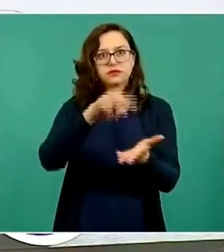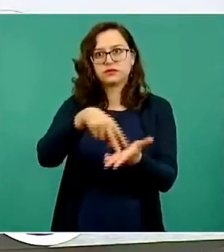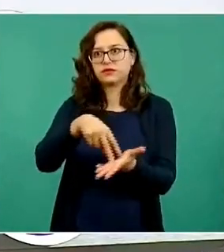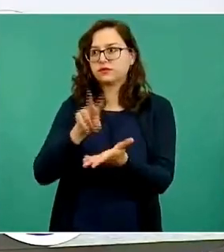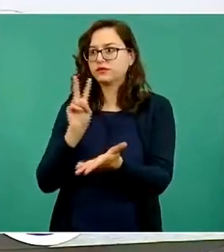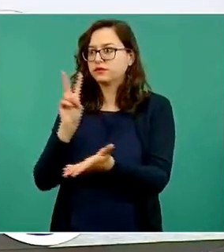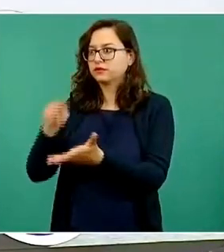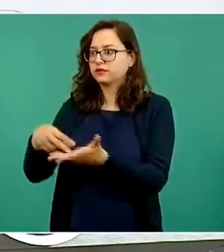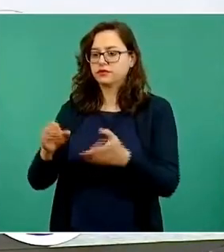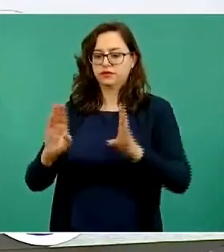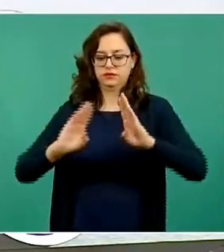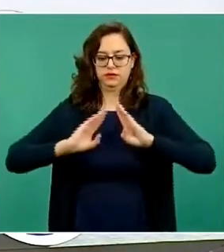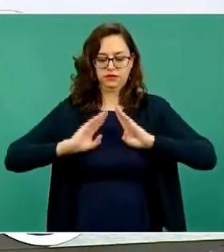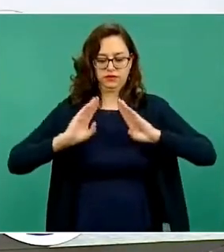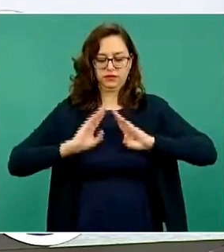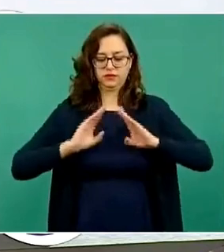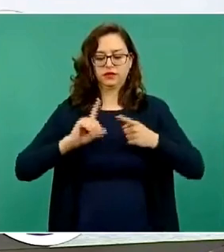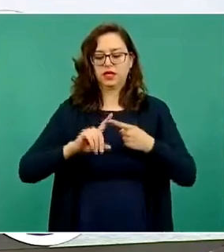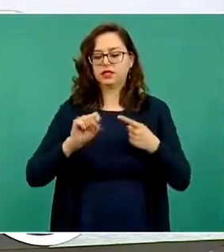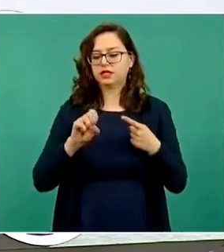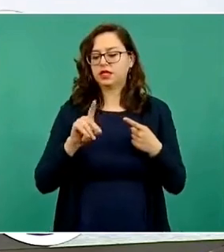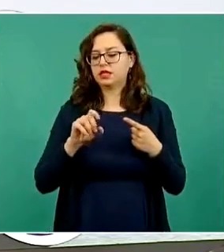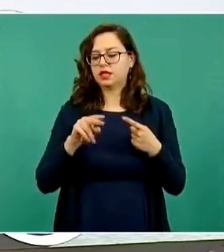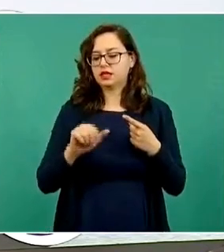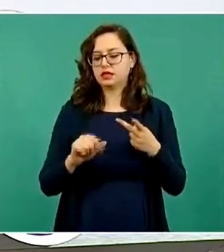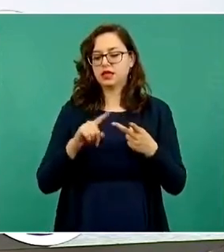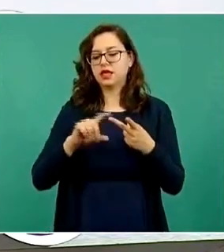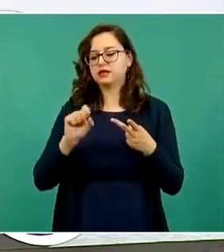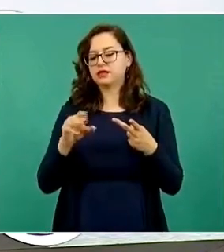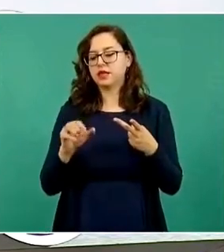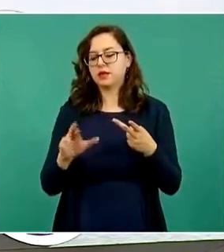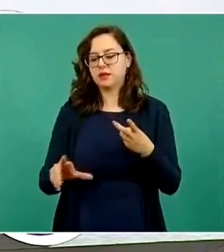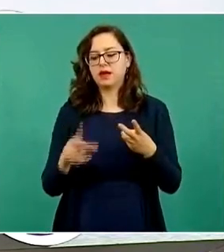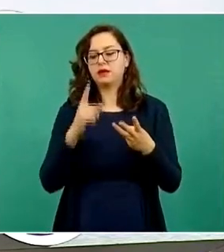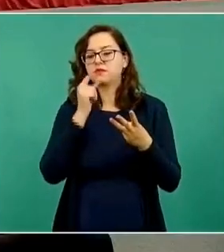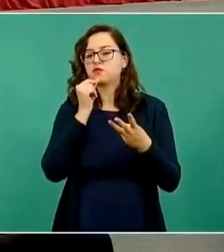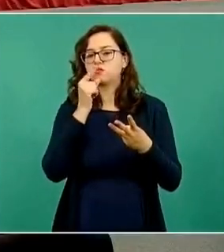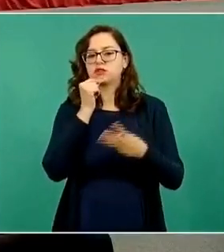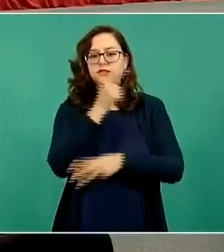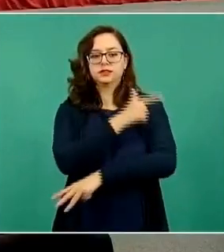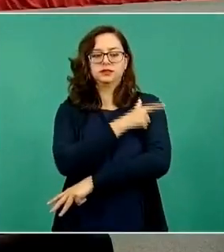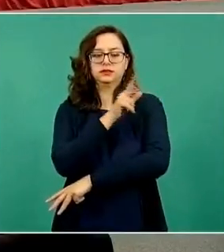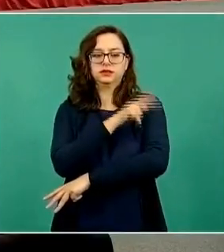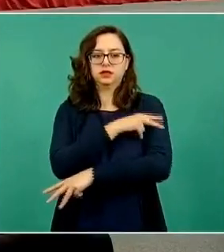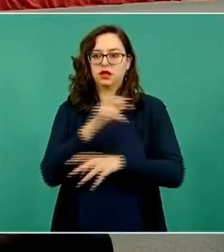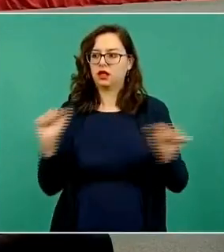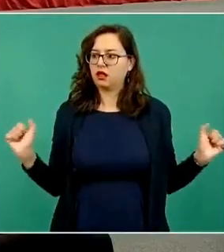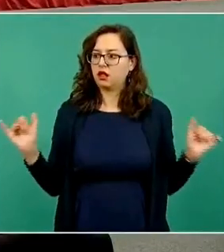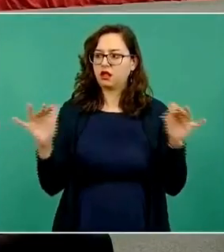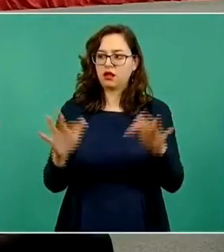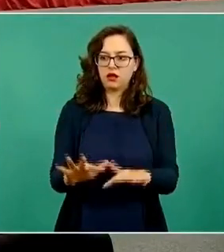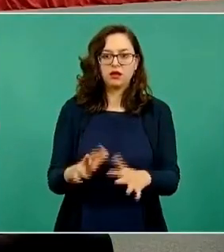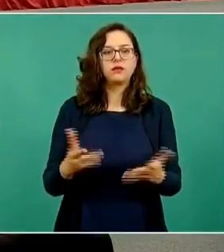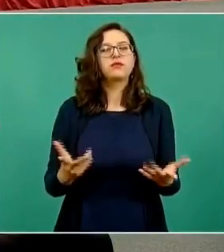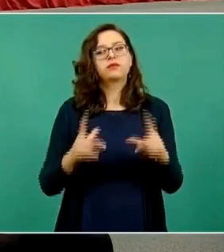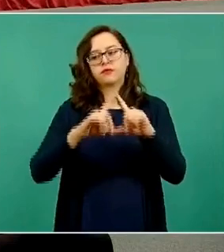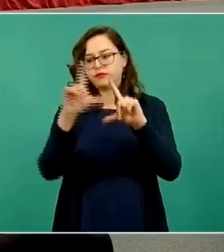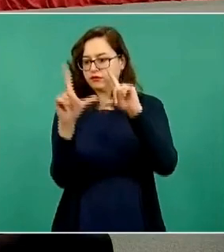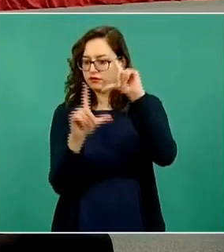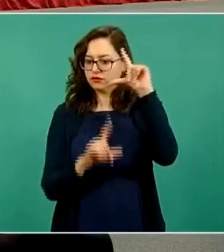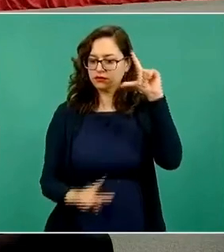de la Defensa Nacional, de la Secretaría de Marina y la Guardia Nacional. El trabajo conjunto también